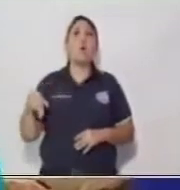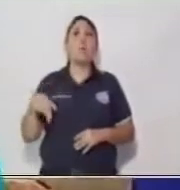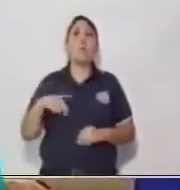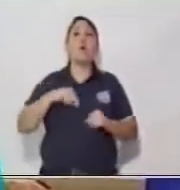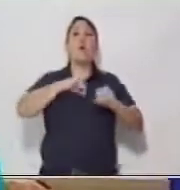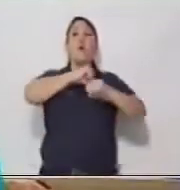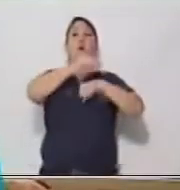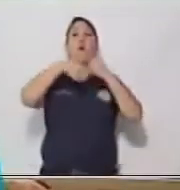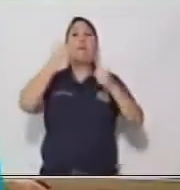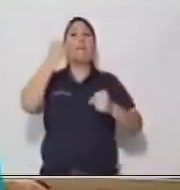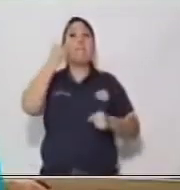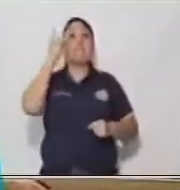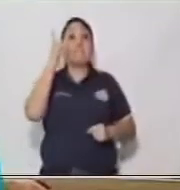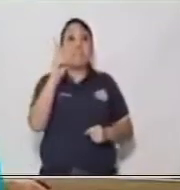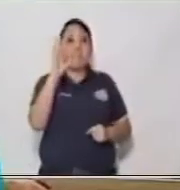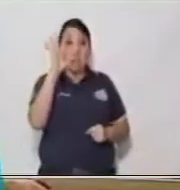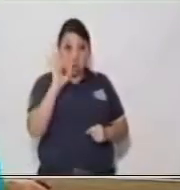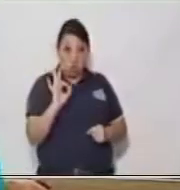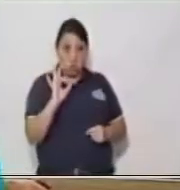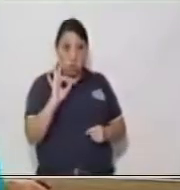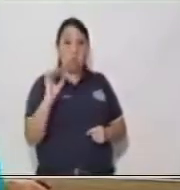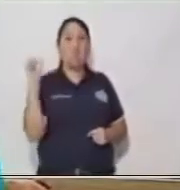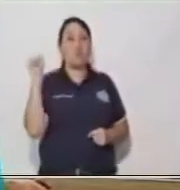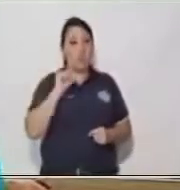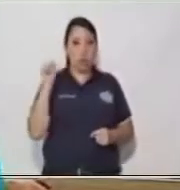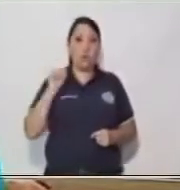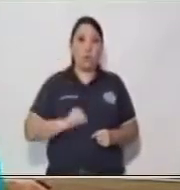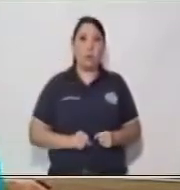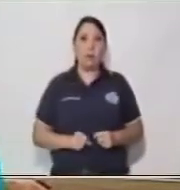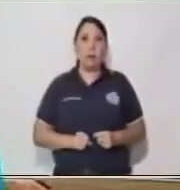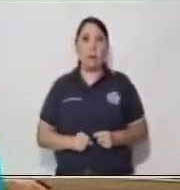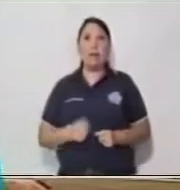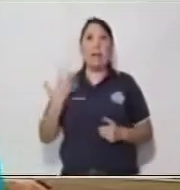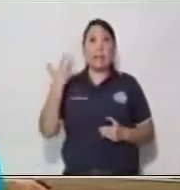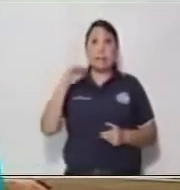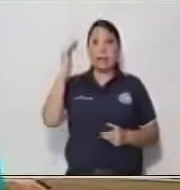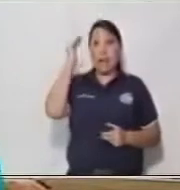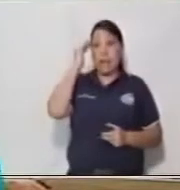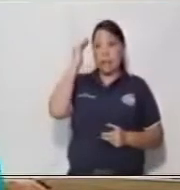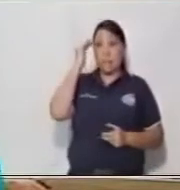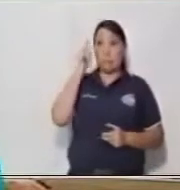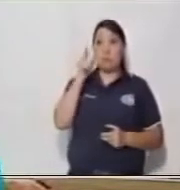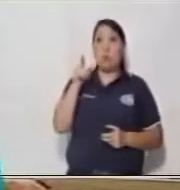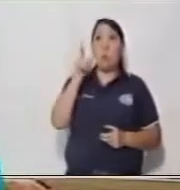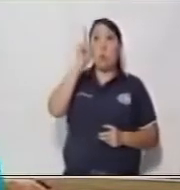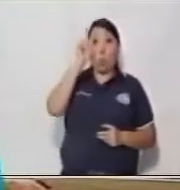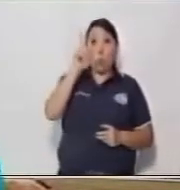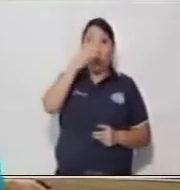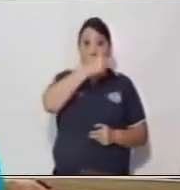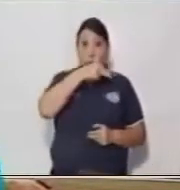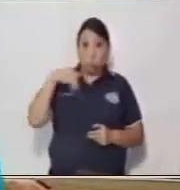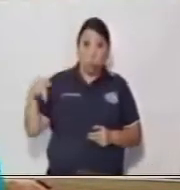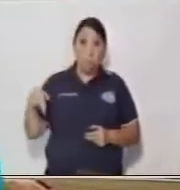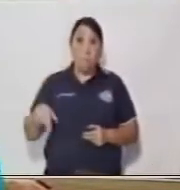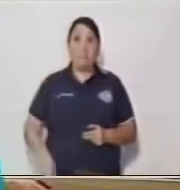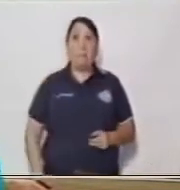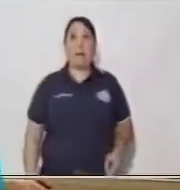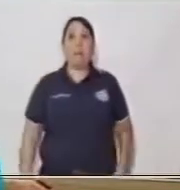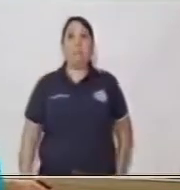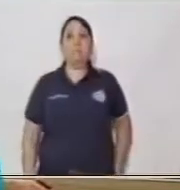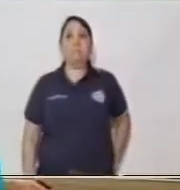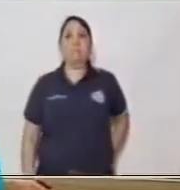a mi perro le pongo un nombre, este mi perro se llama Fido, ya estoy dándole una calidad de